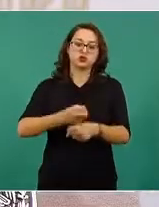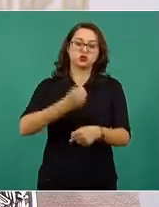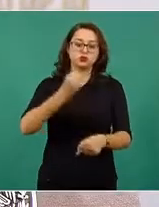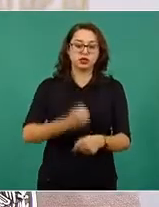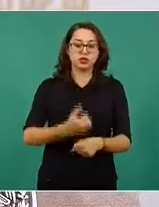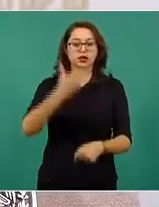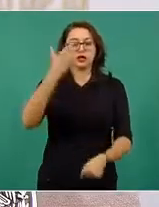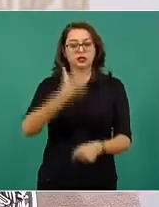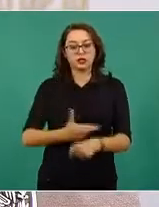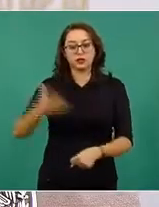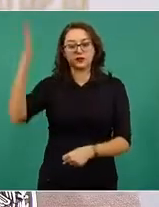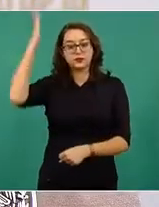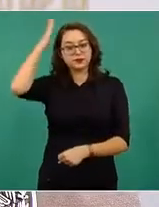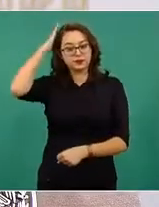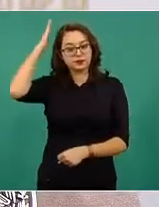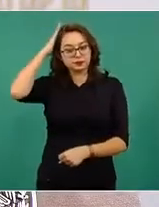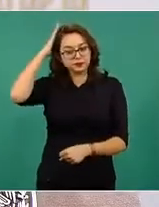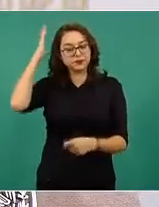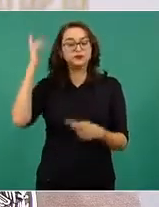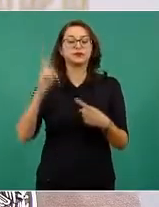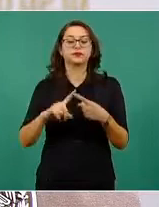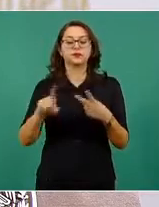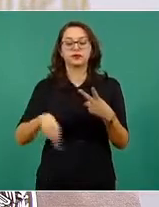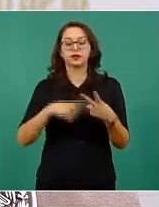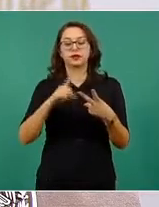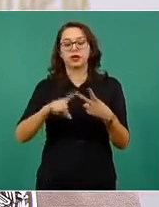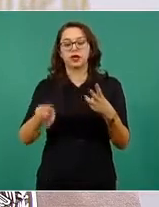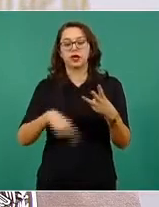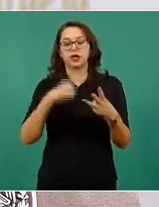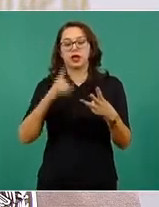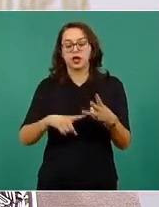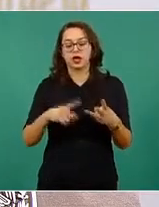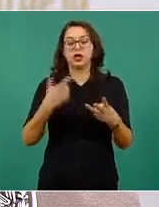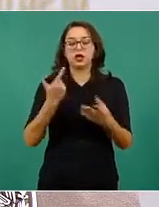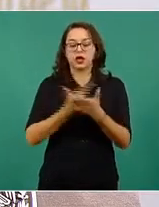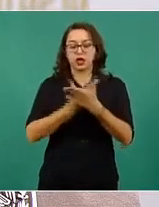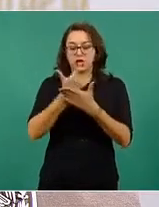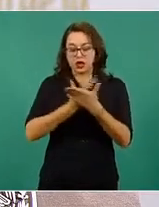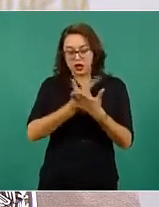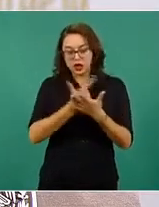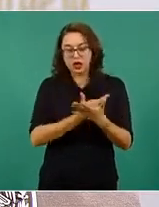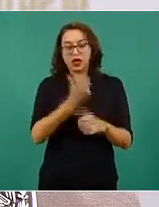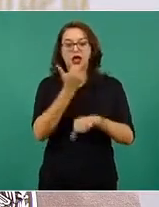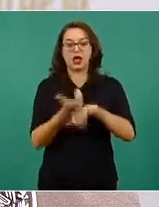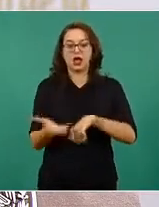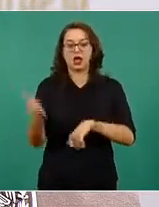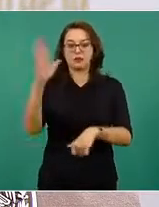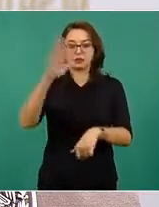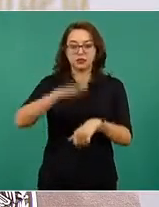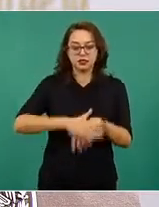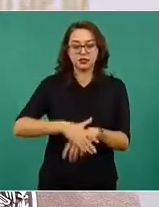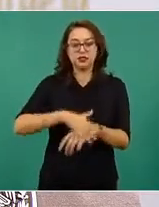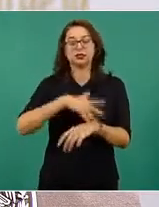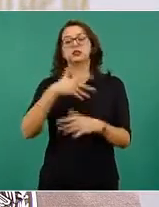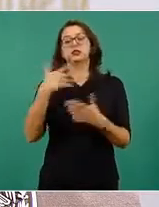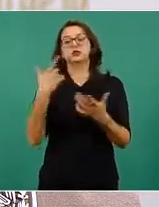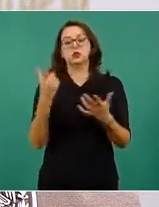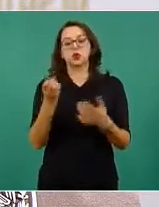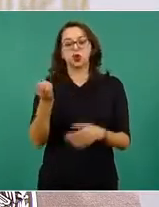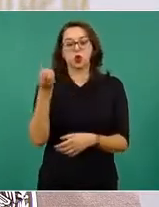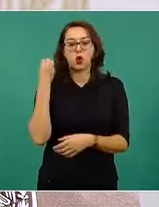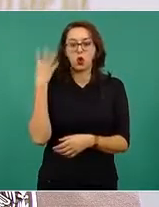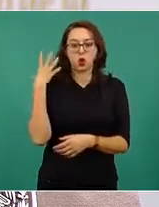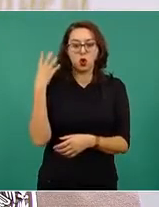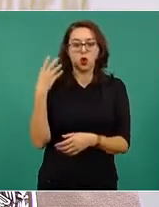Salud, de la Unidad de Análisis Económico, la Unidad de Administración y Finanzas, las oficinas